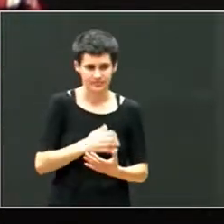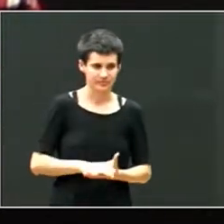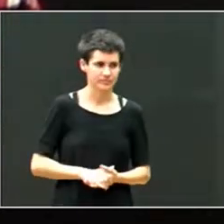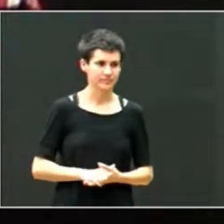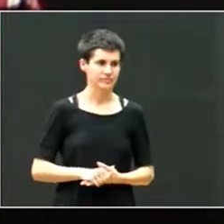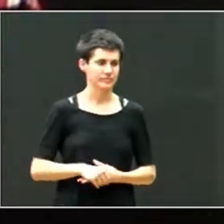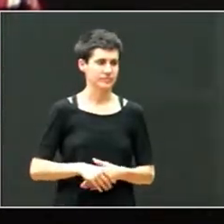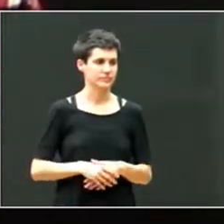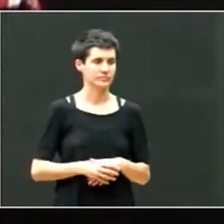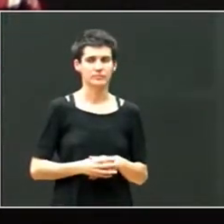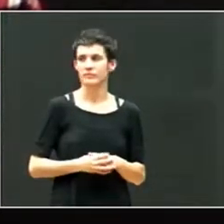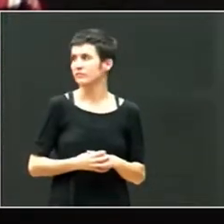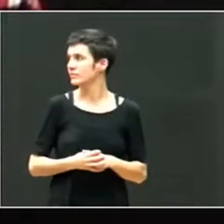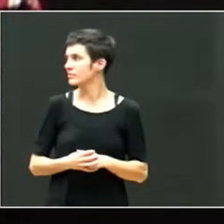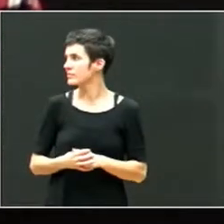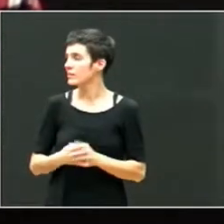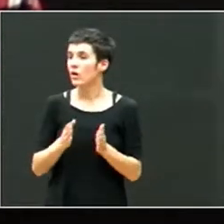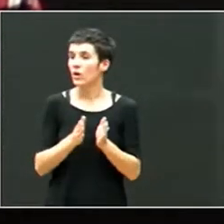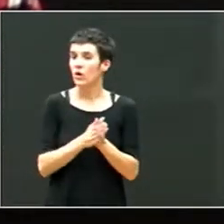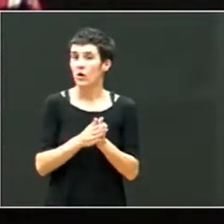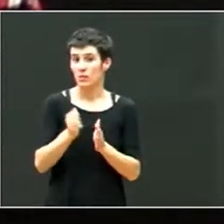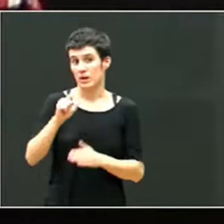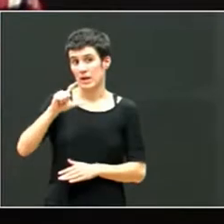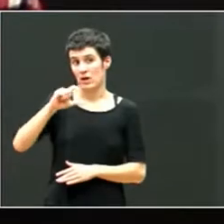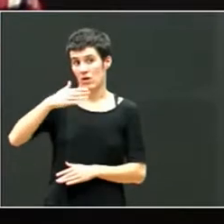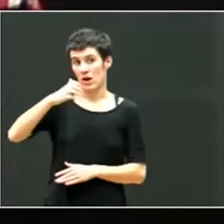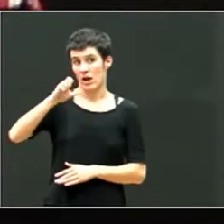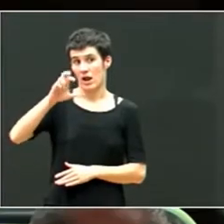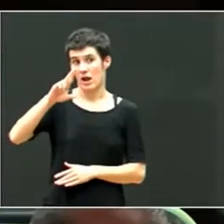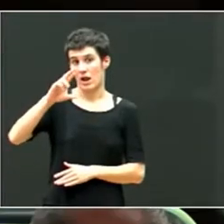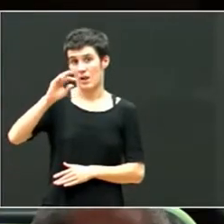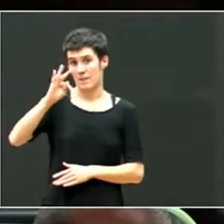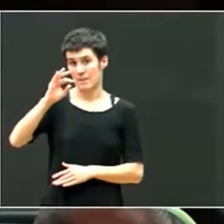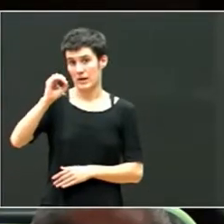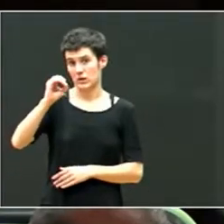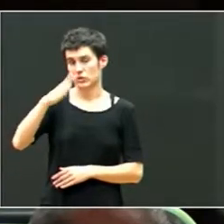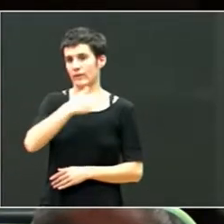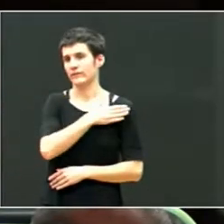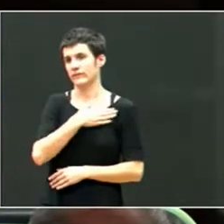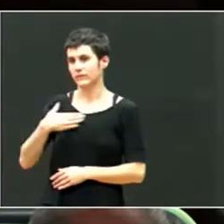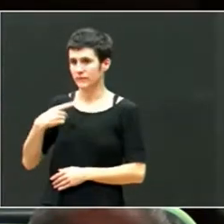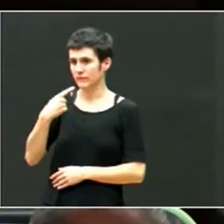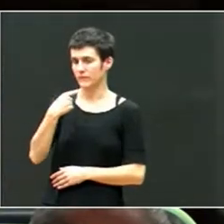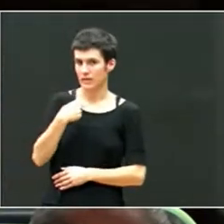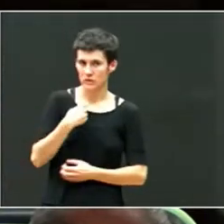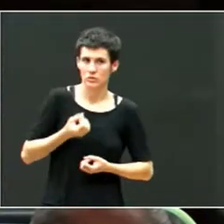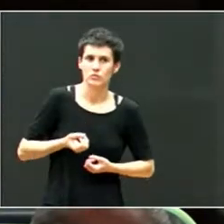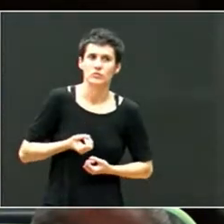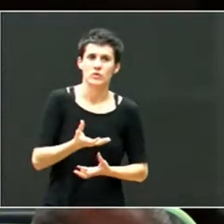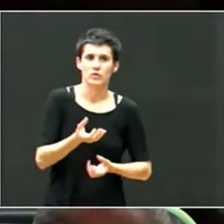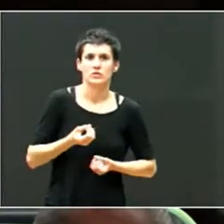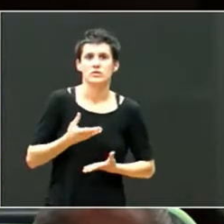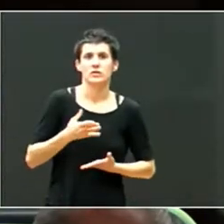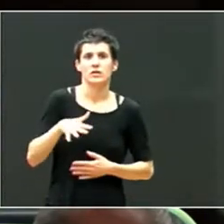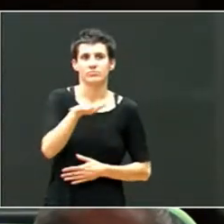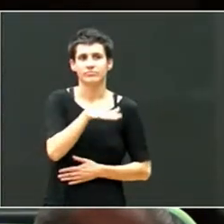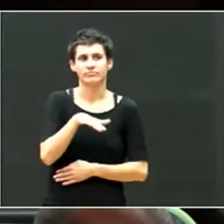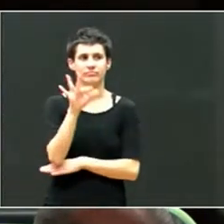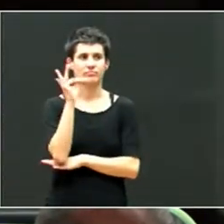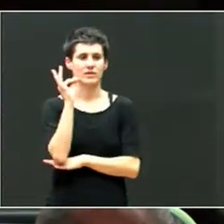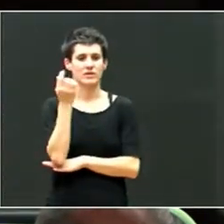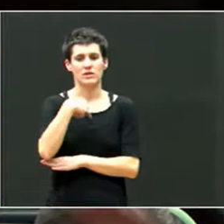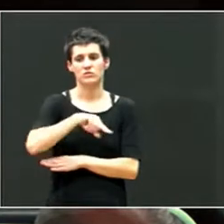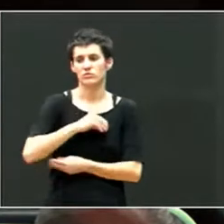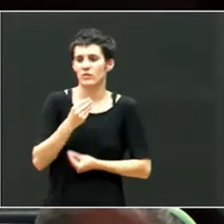Bueno, mi compañero Alberto tenía mucho interés en que os contara, pues bueno, de alguna manera también que estamos haciendo en Vizcaya, pues un poquito como